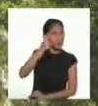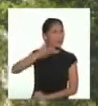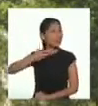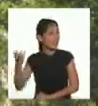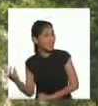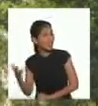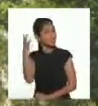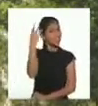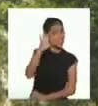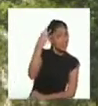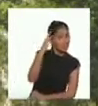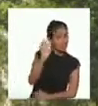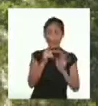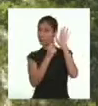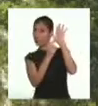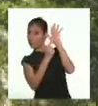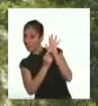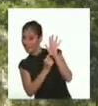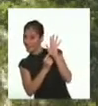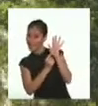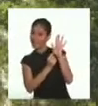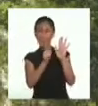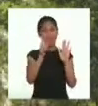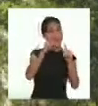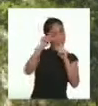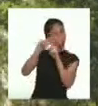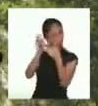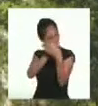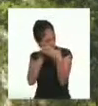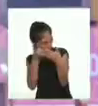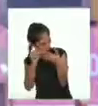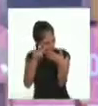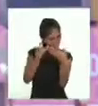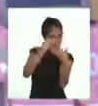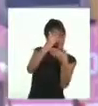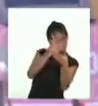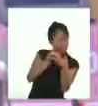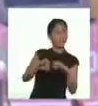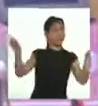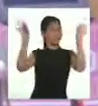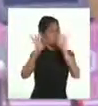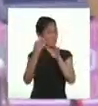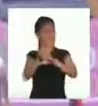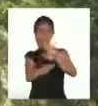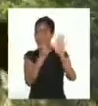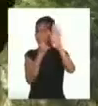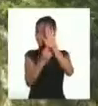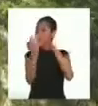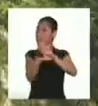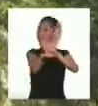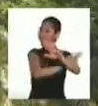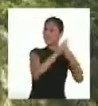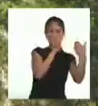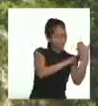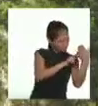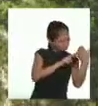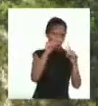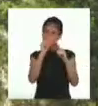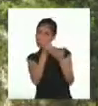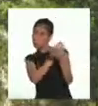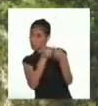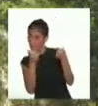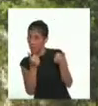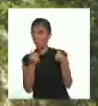recuerda, siempre darle una revisada a la ortografía. ¡Qué importante es revisar! ¡Así es!